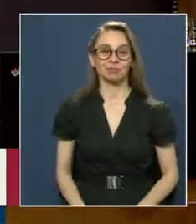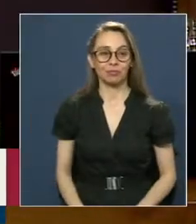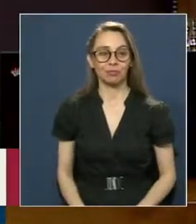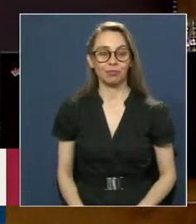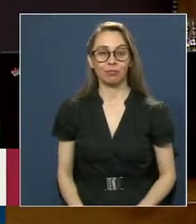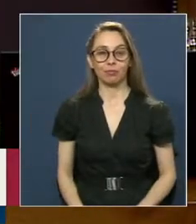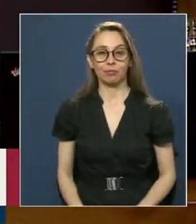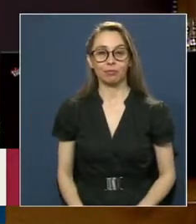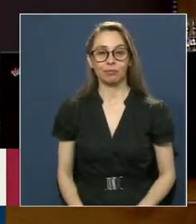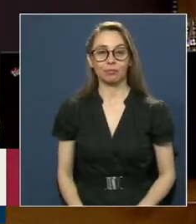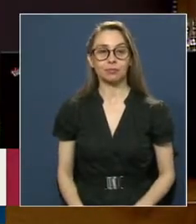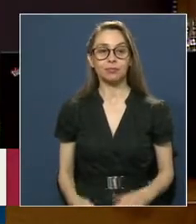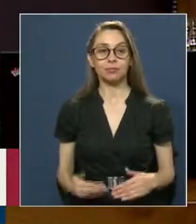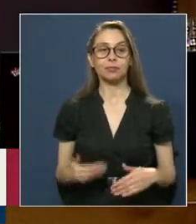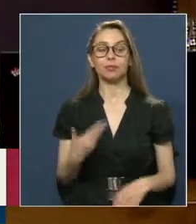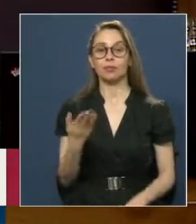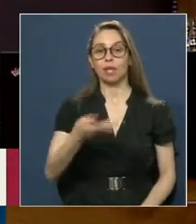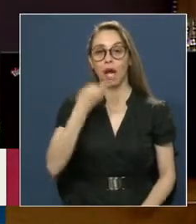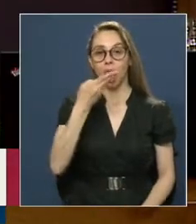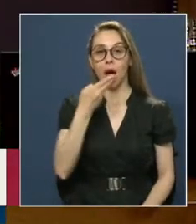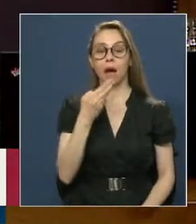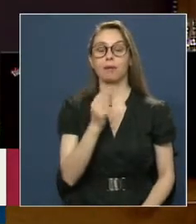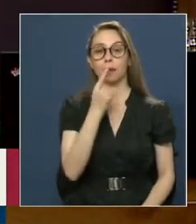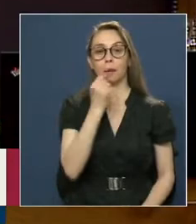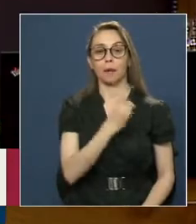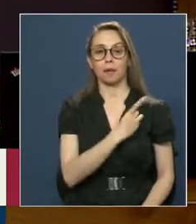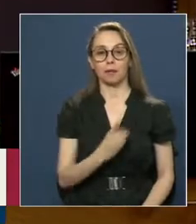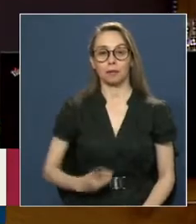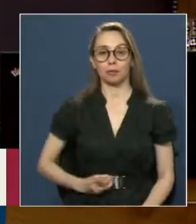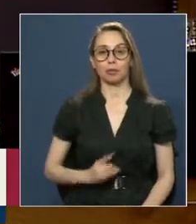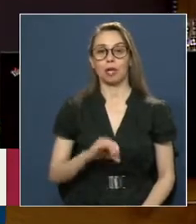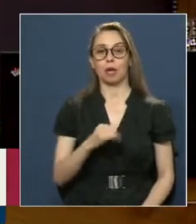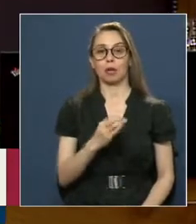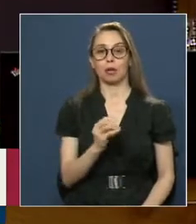El diputado José Pérez